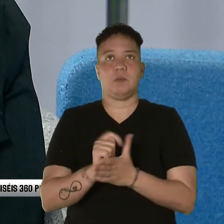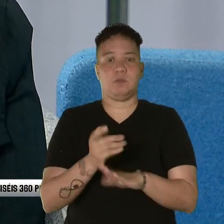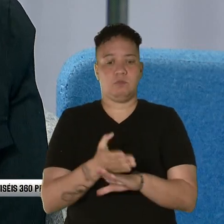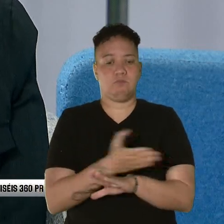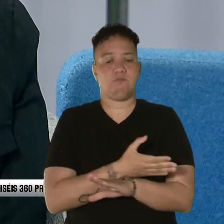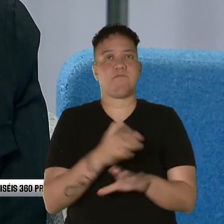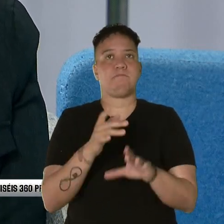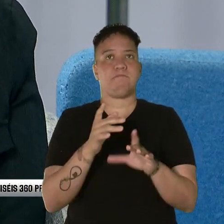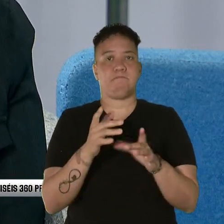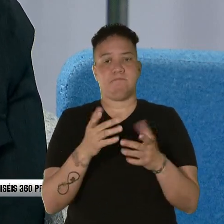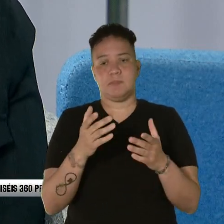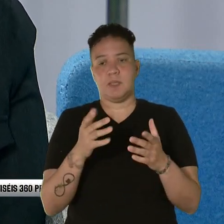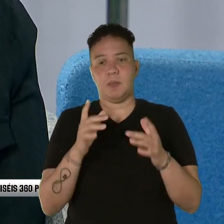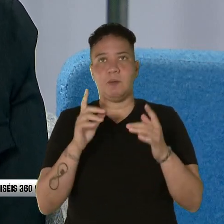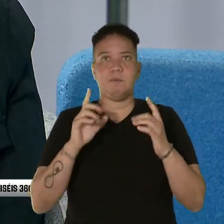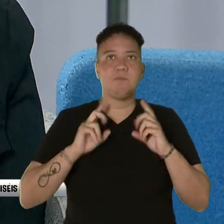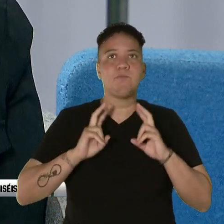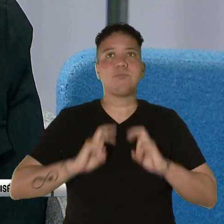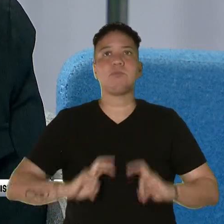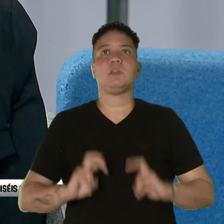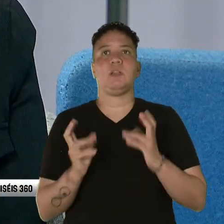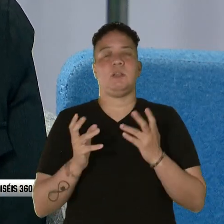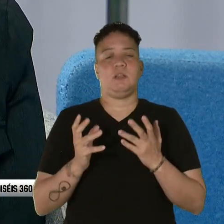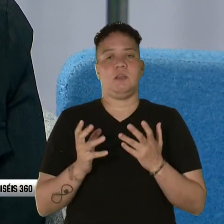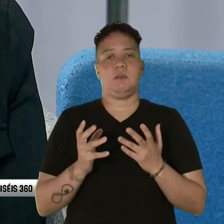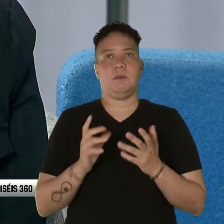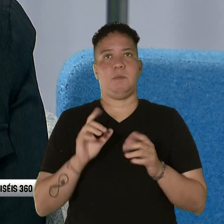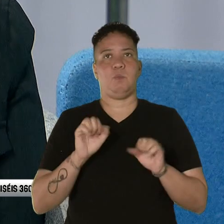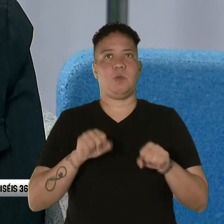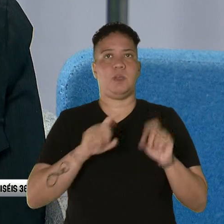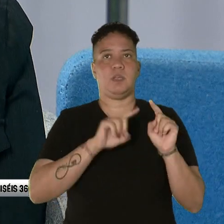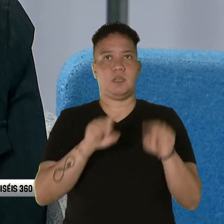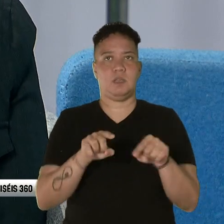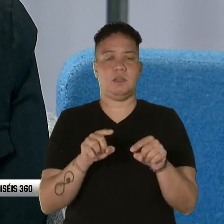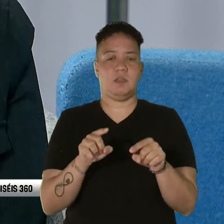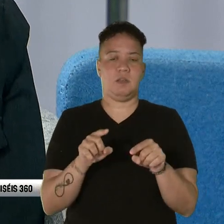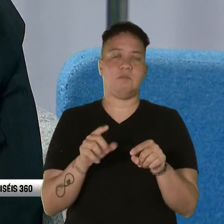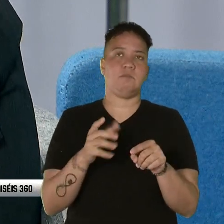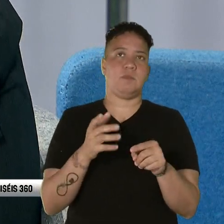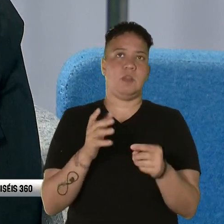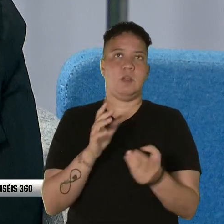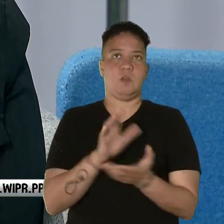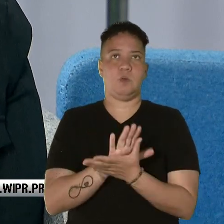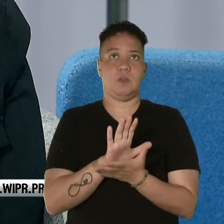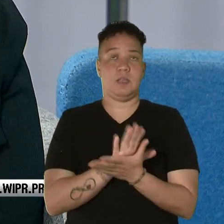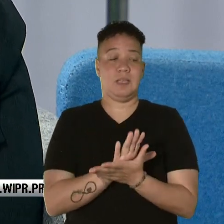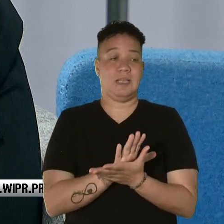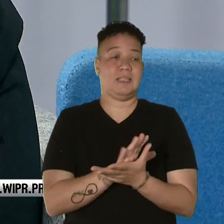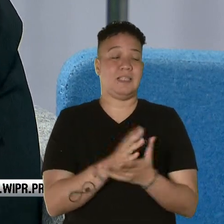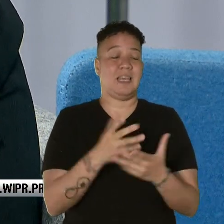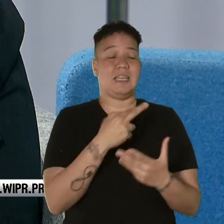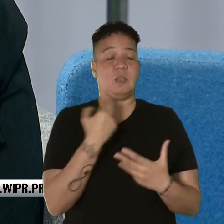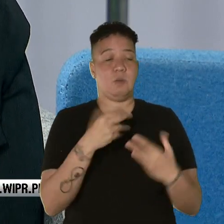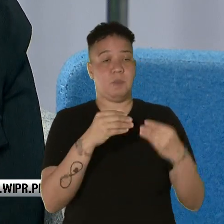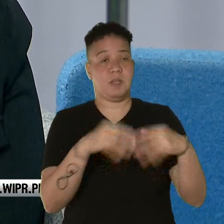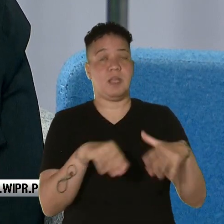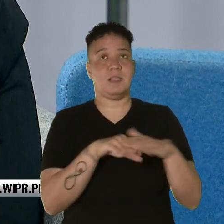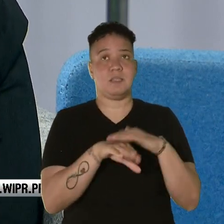para poder ir a la escuela. Así que ese es el riesgo, perder ese acceso a la salud, que